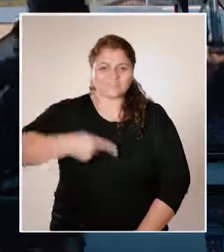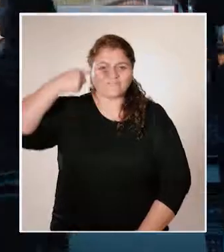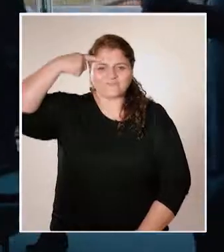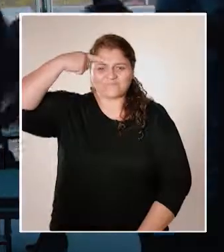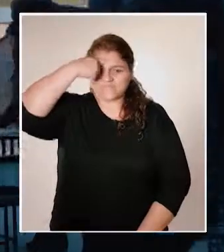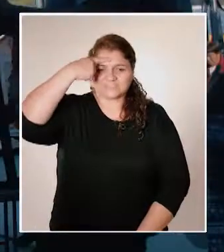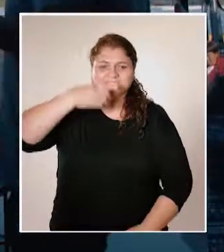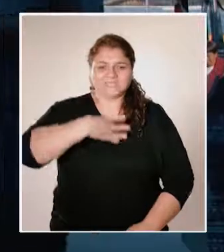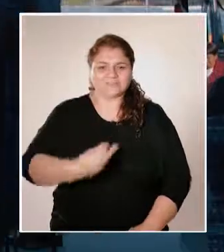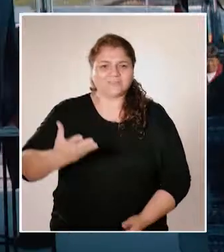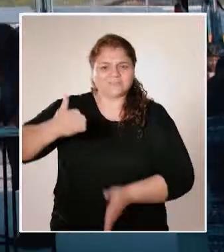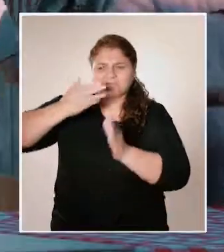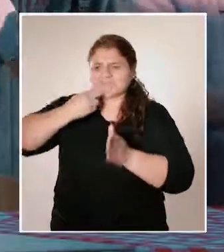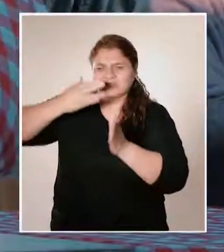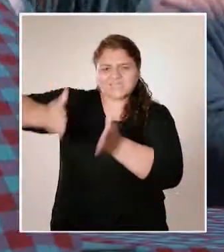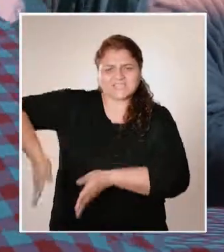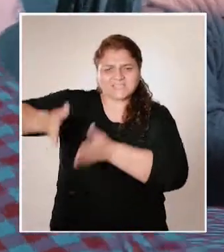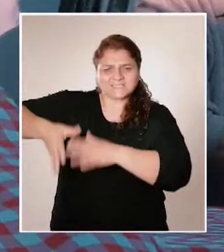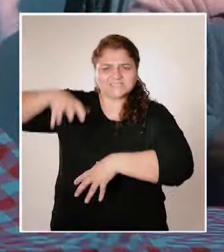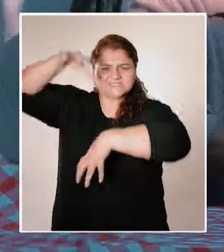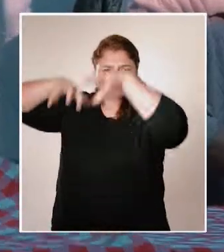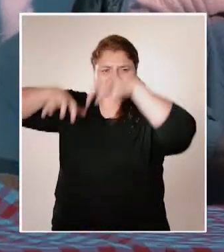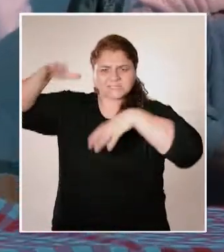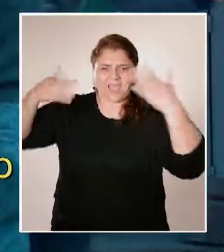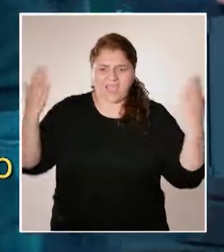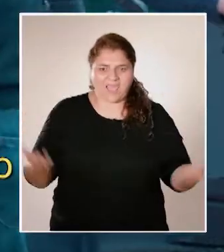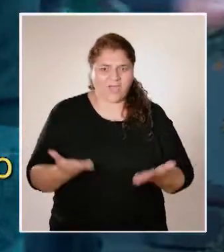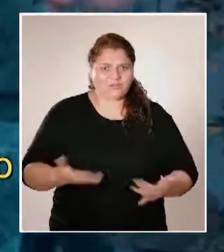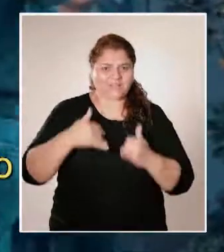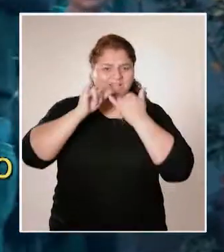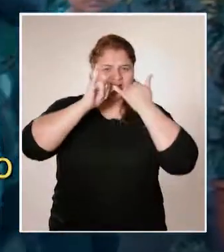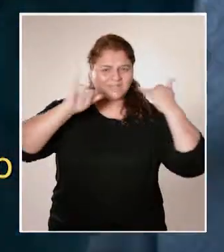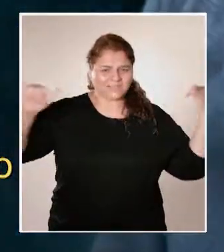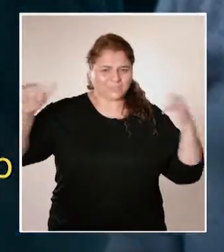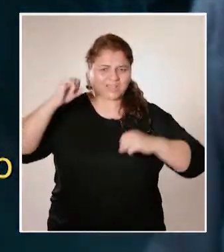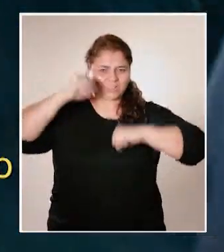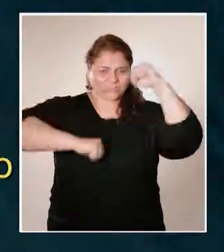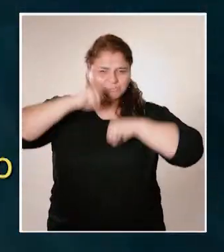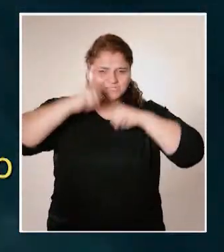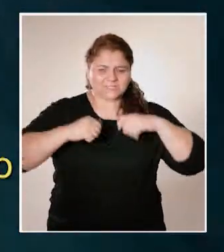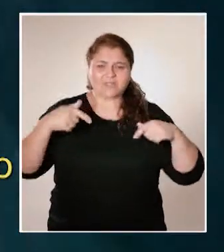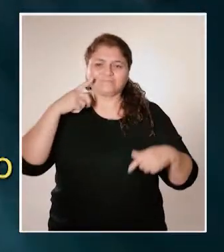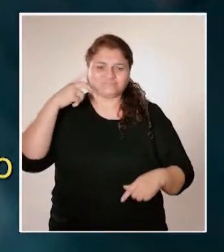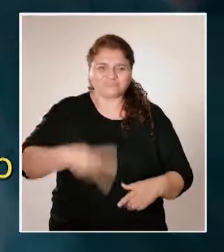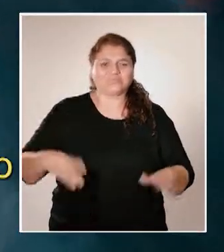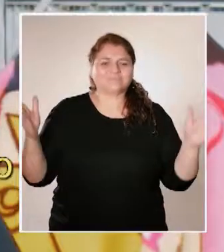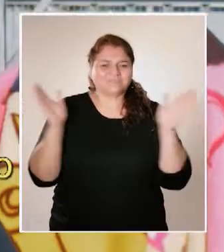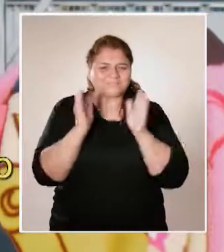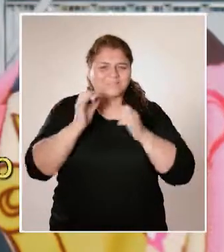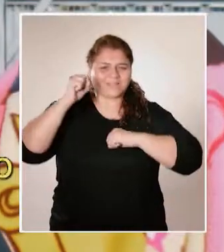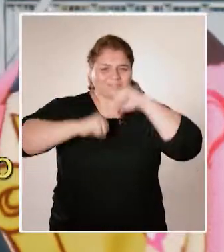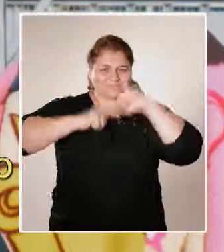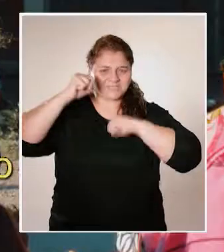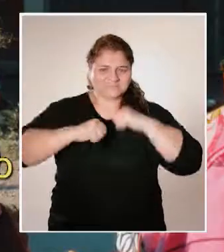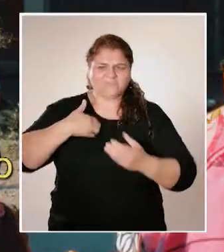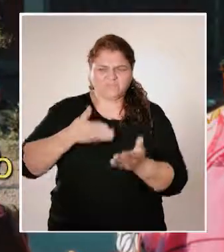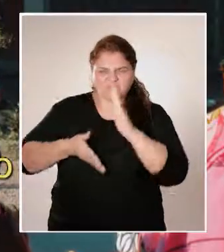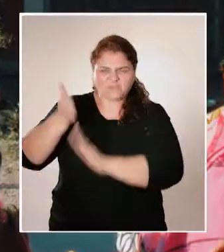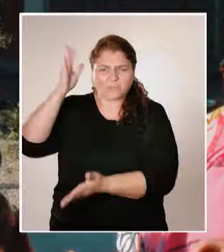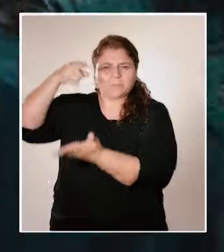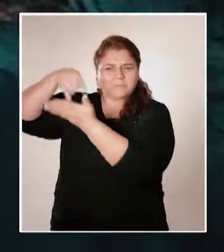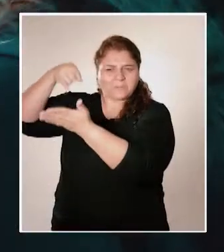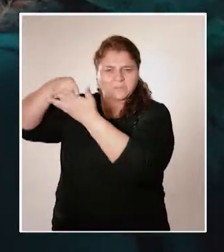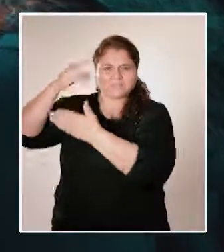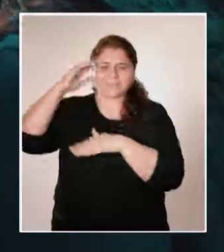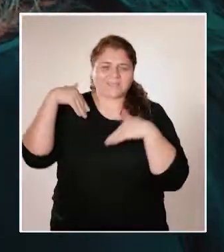Soy Boris Barrera Moreno, hijo de estas calles y cerros. Hoy como ingeniero industrial y microempresario, voy por un parlamento para el pueblo.